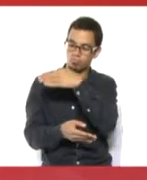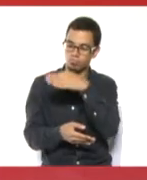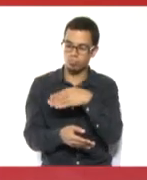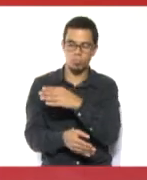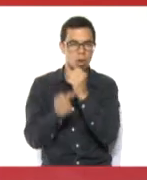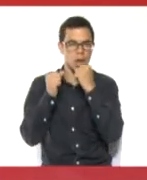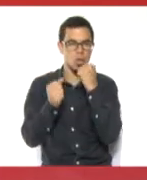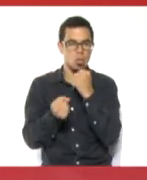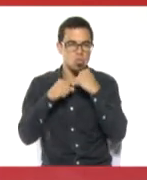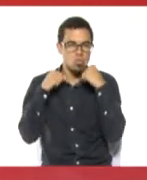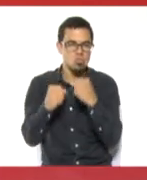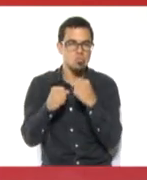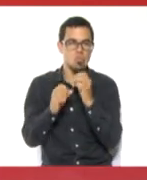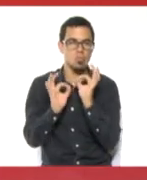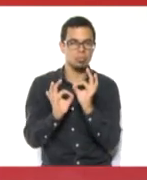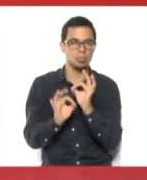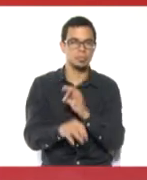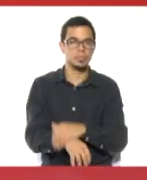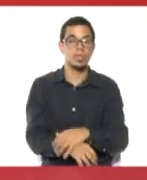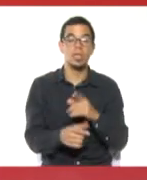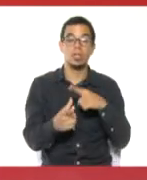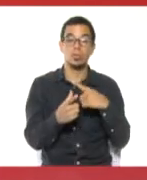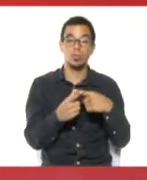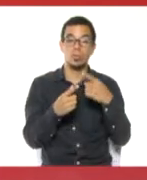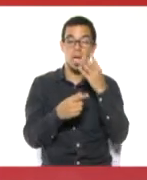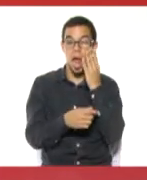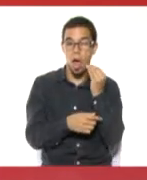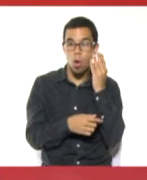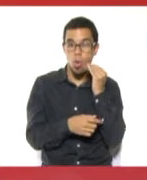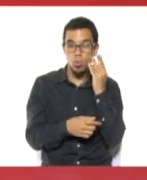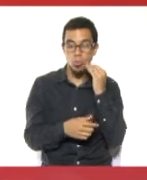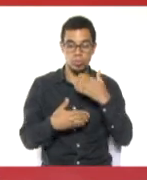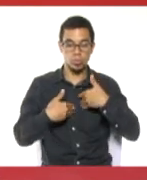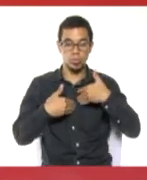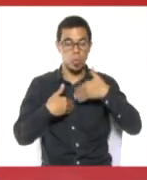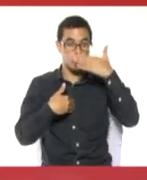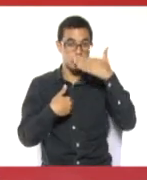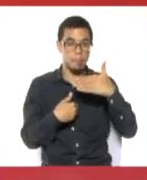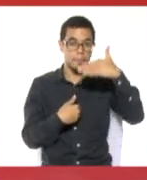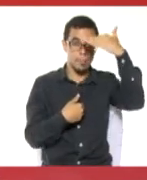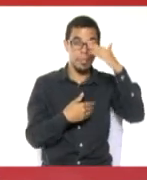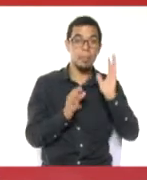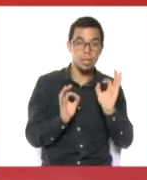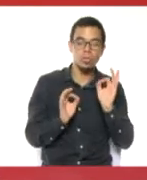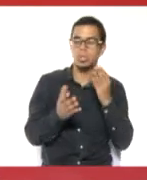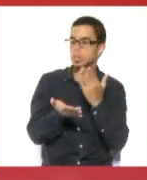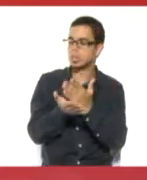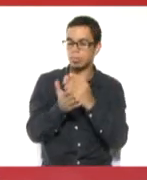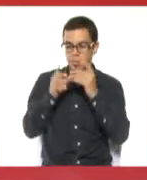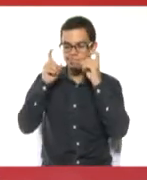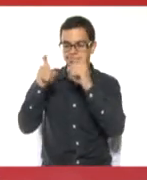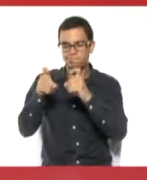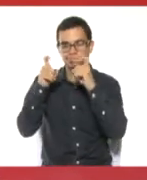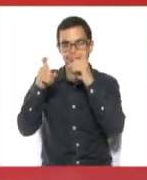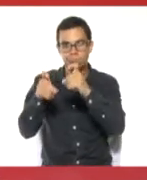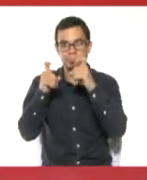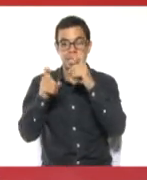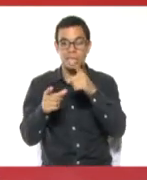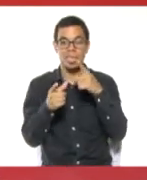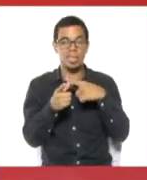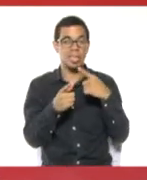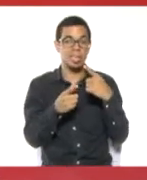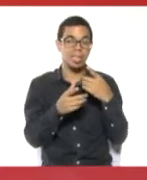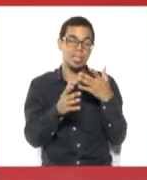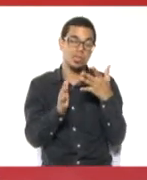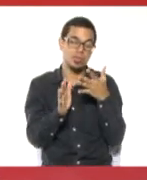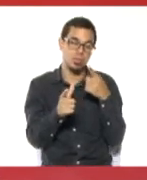las vamos a ir fomentando nosotros como adultos, nosotros las maestras también, las mamás y las papás en casa. No dejemos que estas tradiciones se